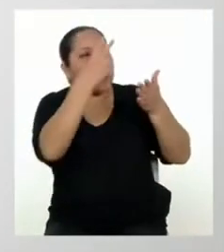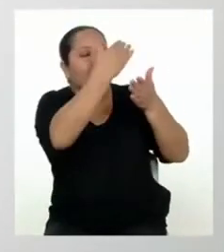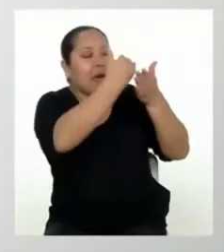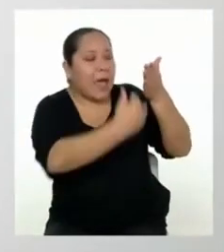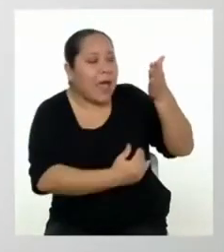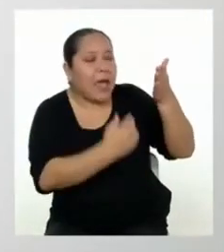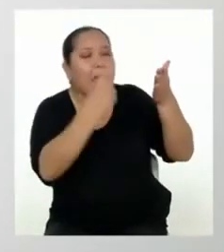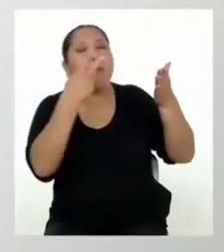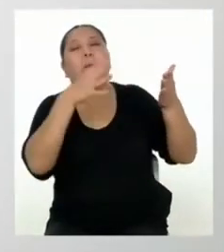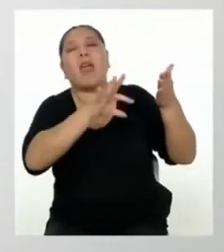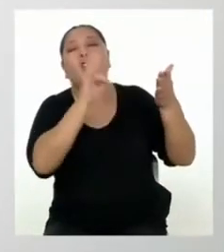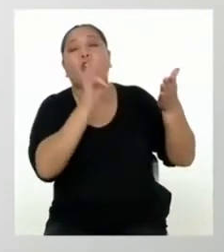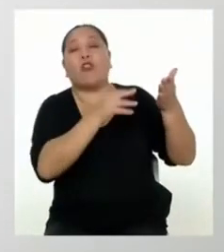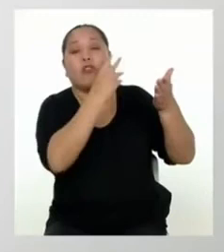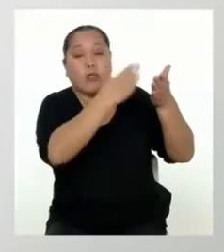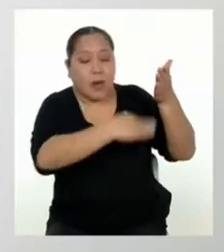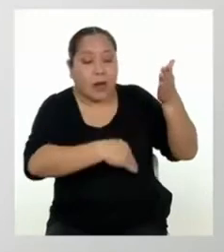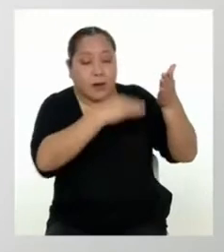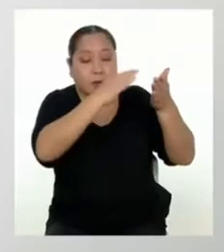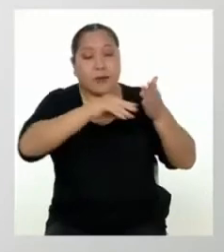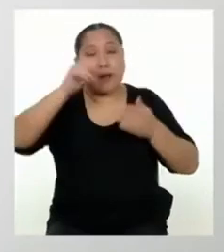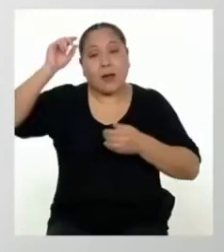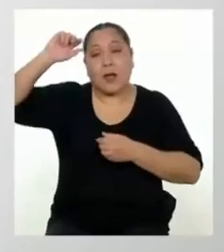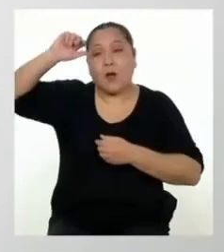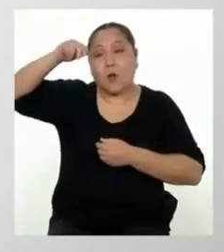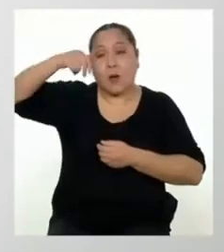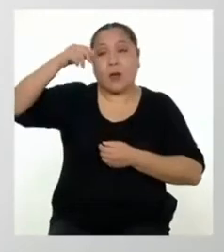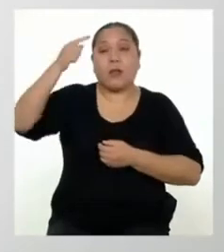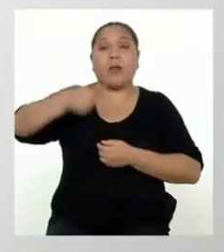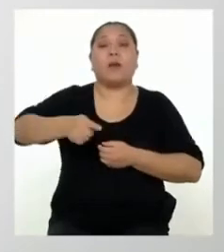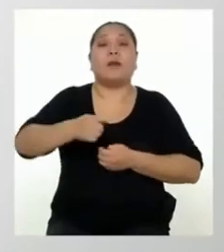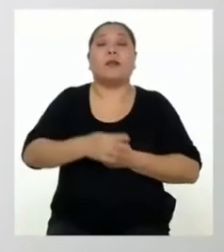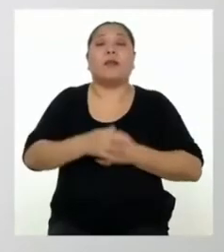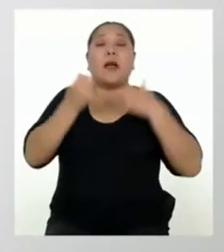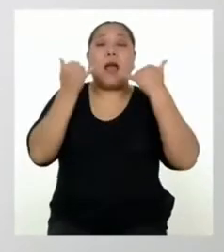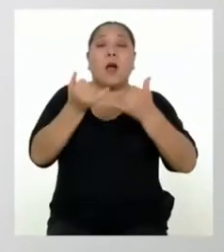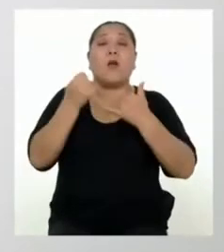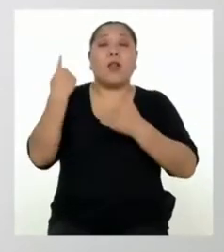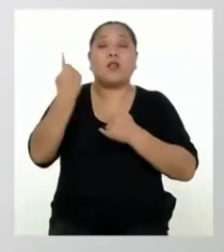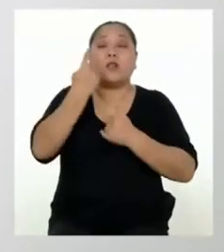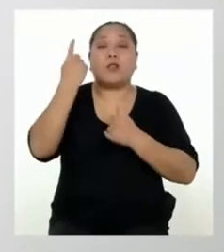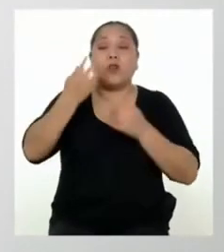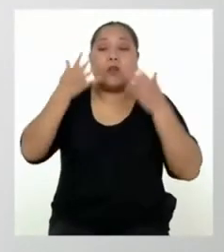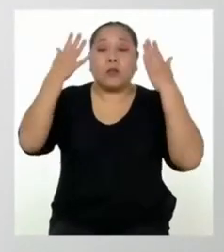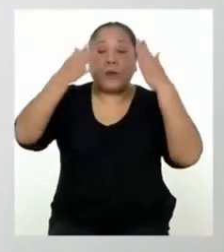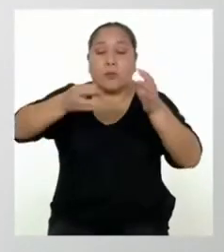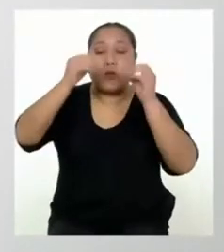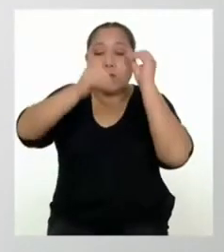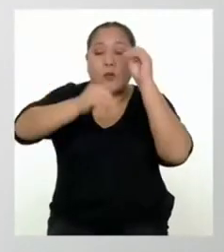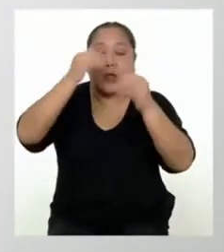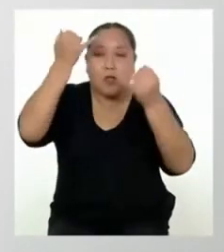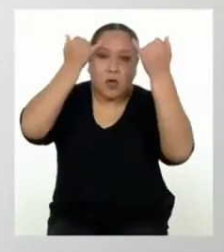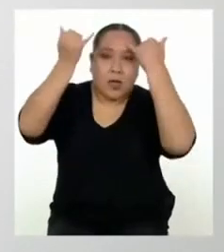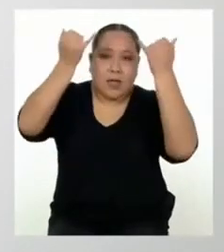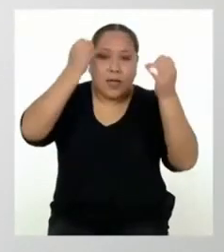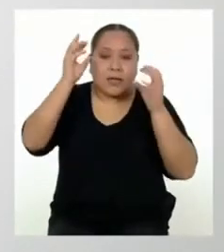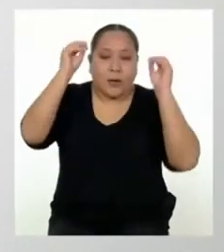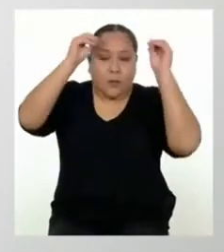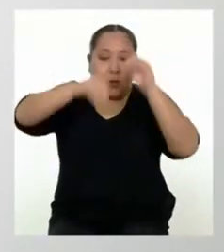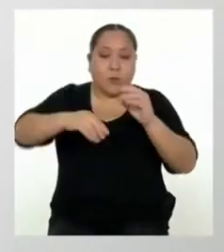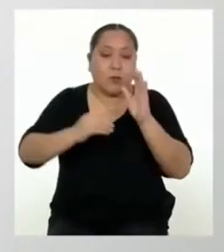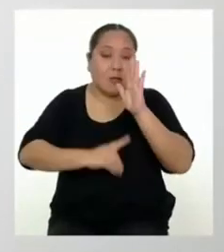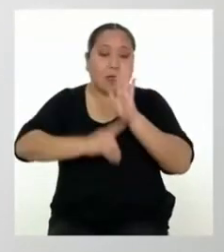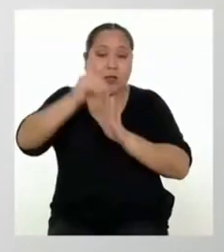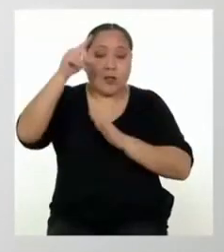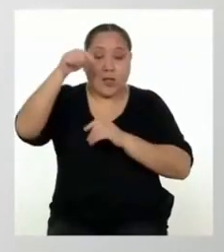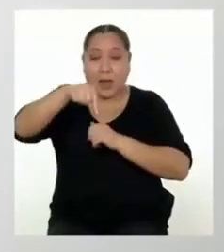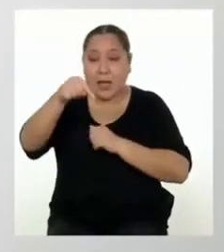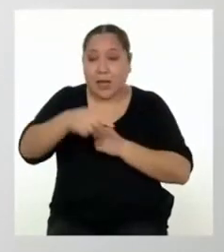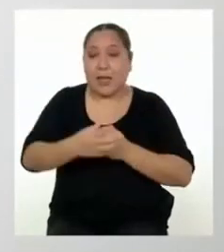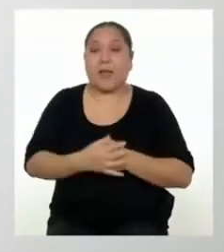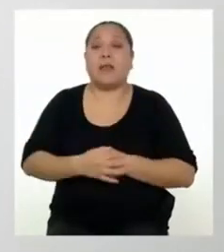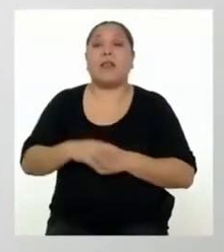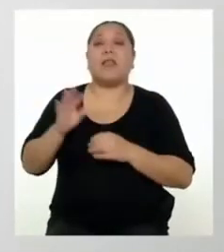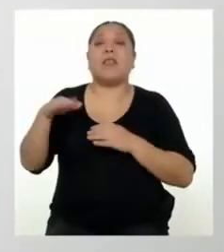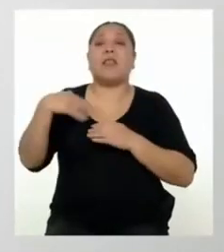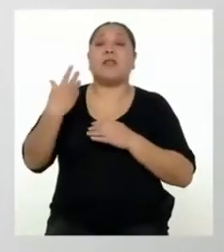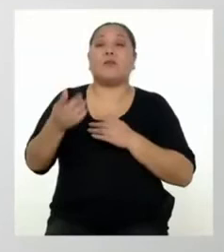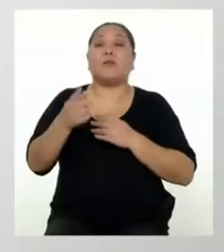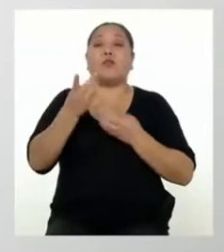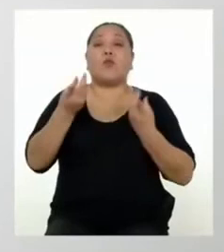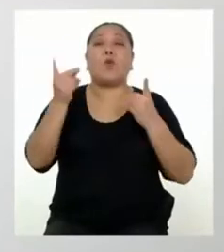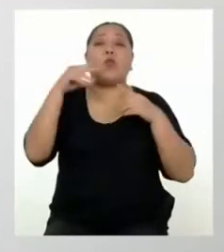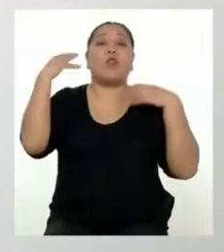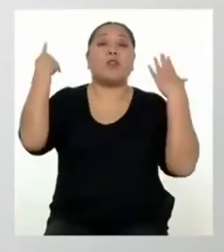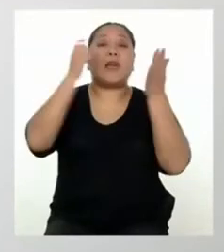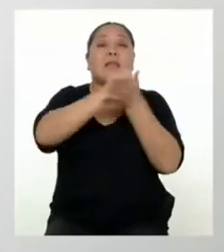en el resto del texto. Recuerda que, por ahora, solo estamos señalando ideas que podemos desarrollar aquí. Luego,